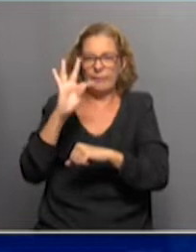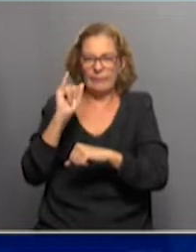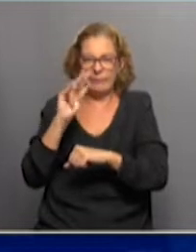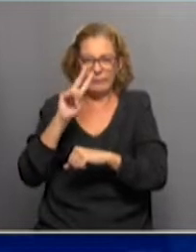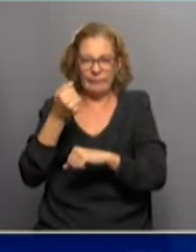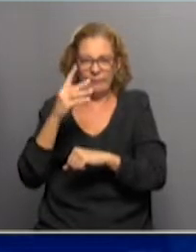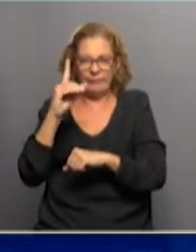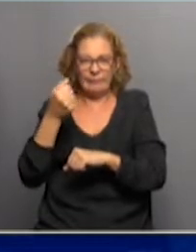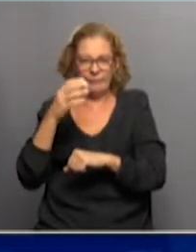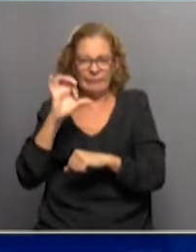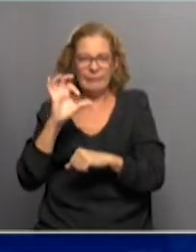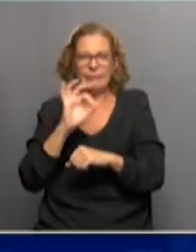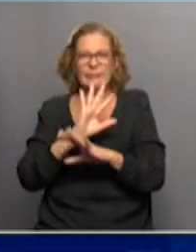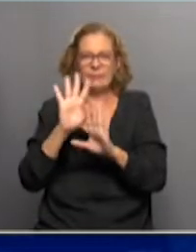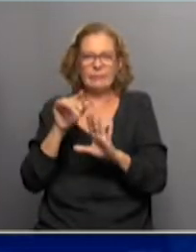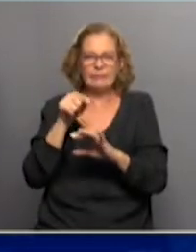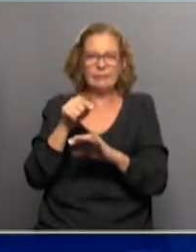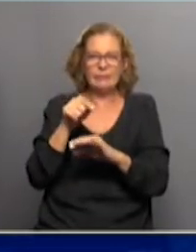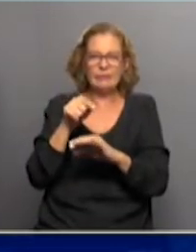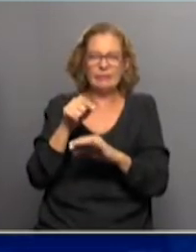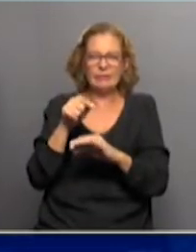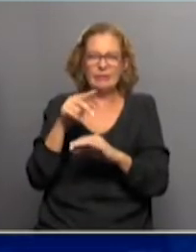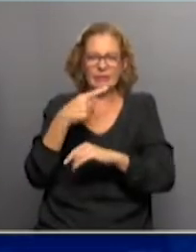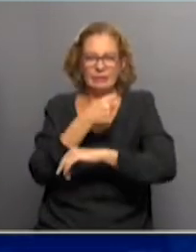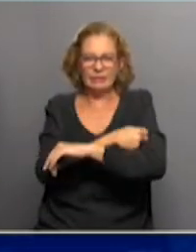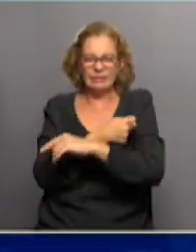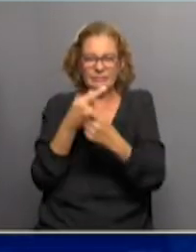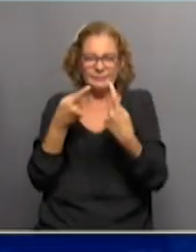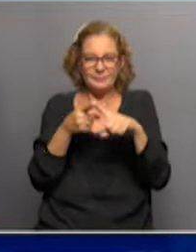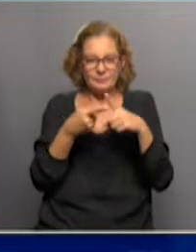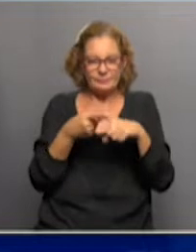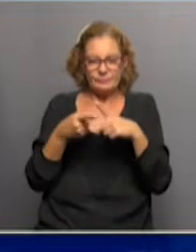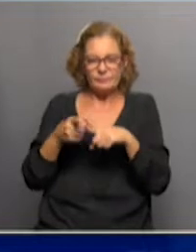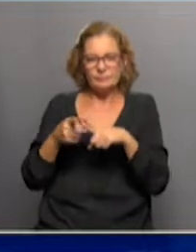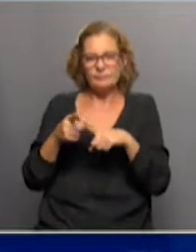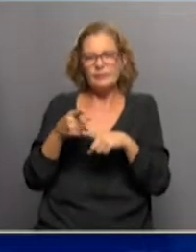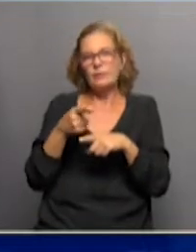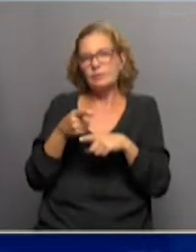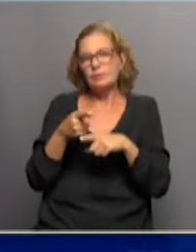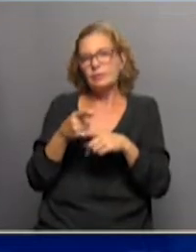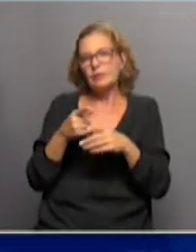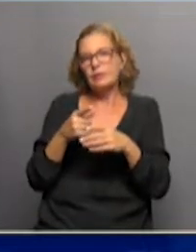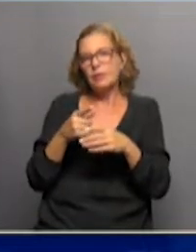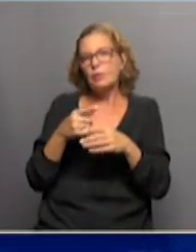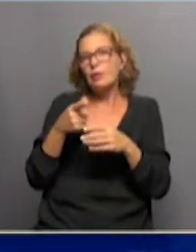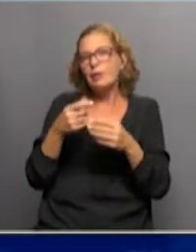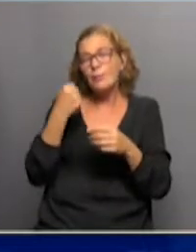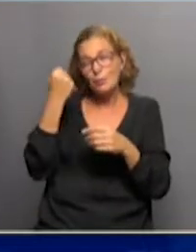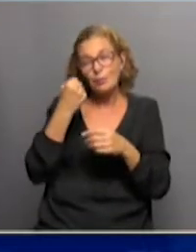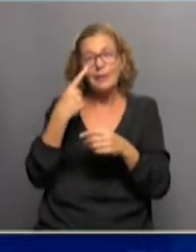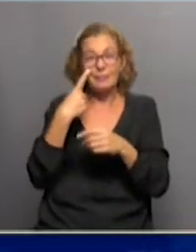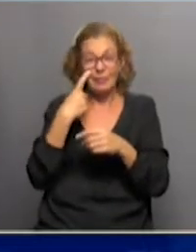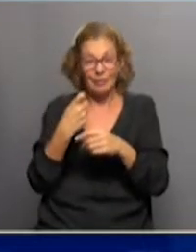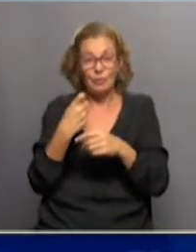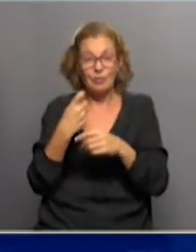subunidades o a proteínas. Entonces, bueno, la diversidad en las plataformas es importante.